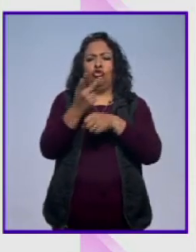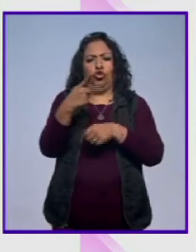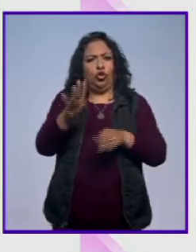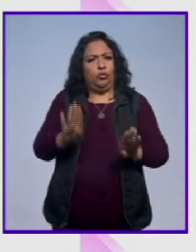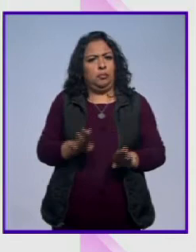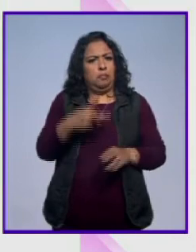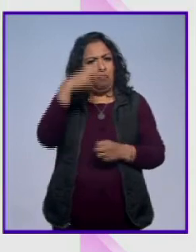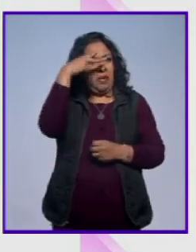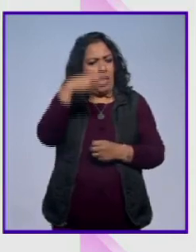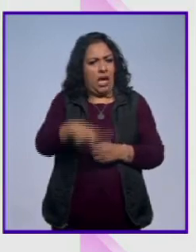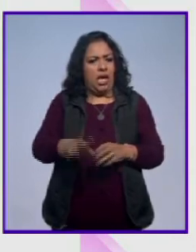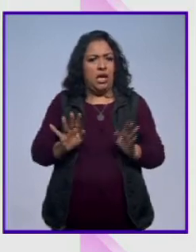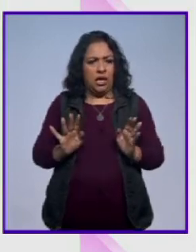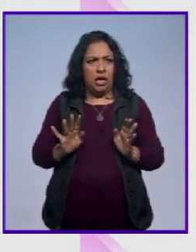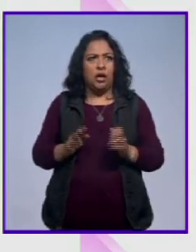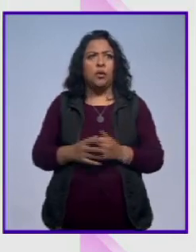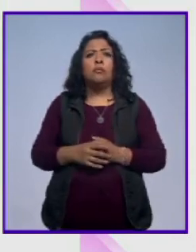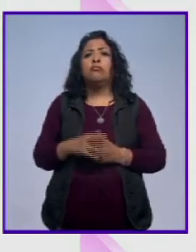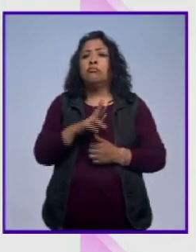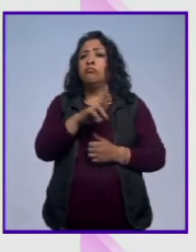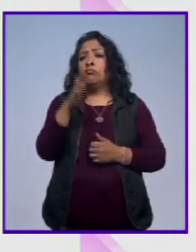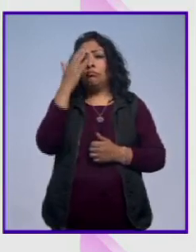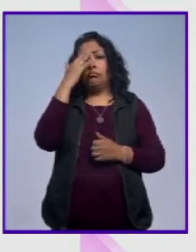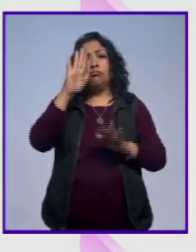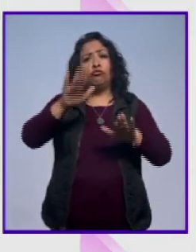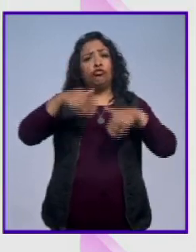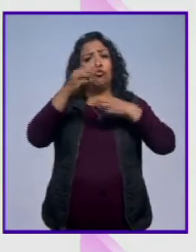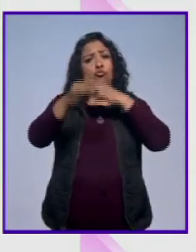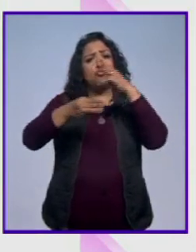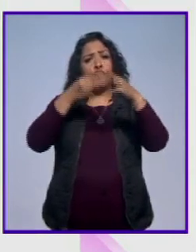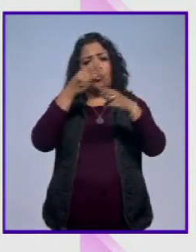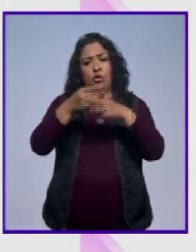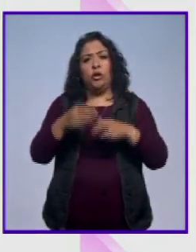mexicano y que además es reconocido en todo el mundo